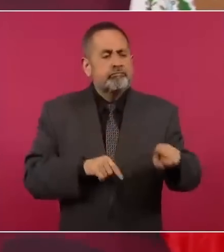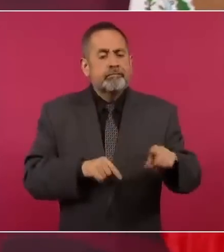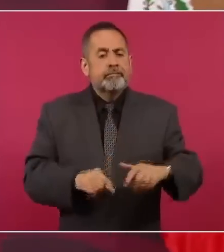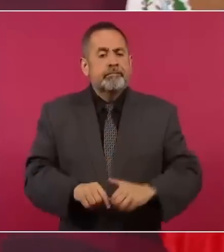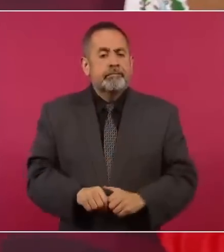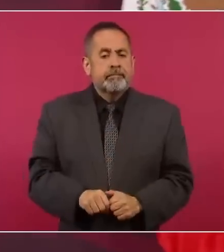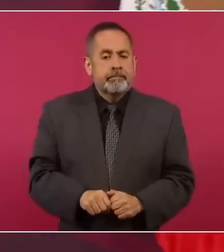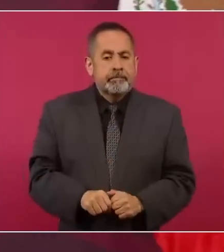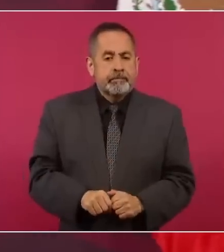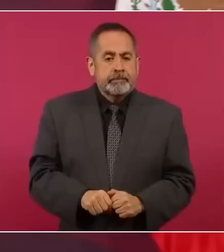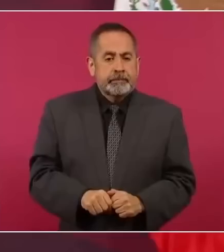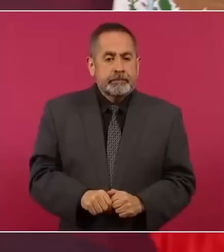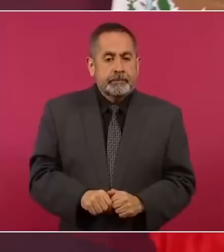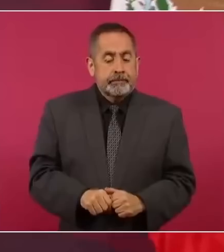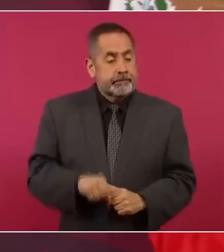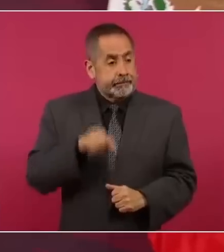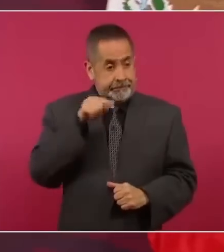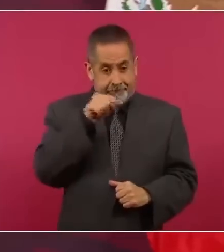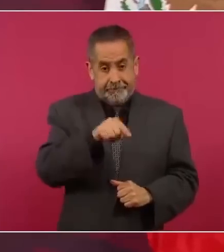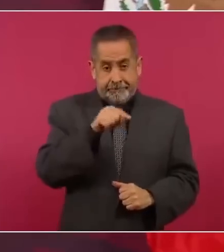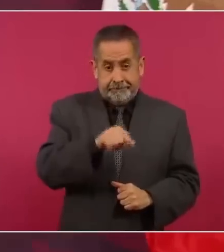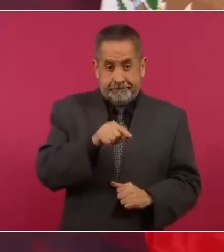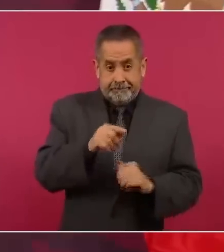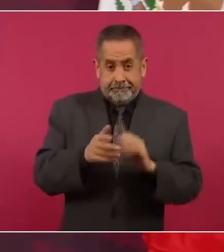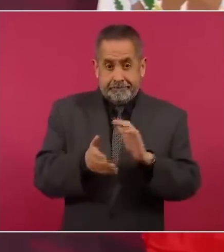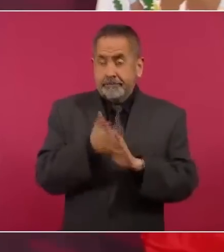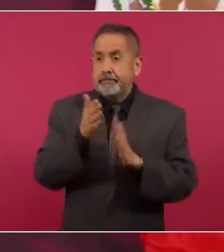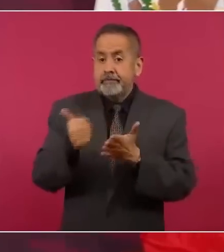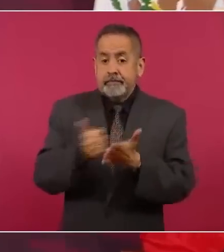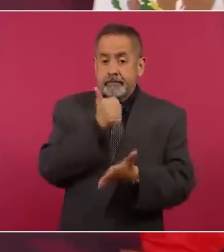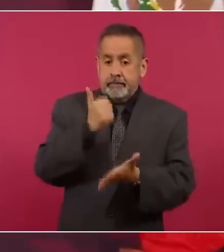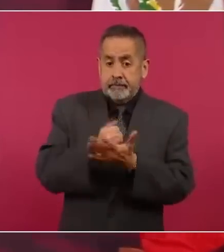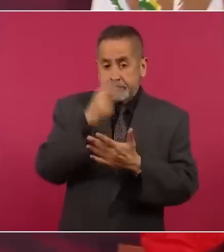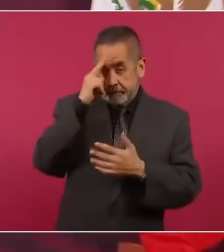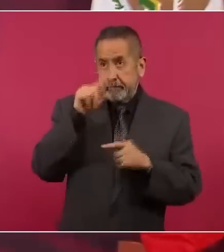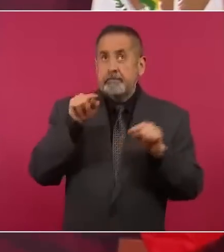estructuras en la Ciudad de México.